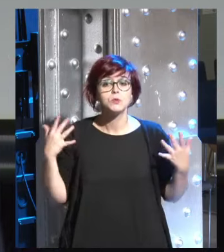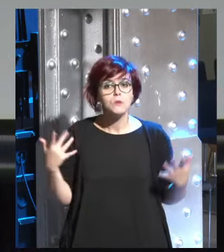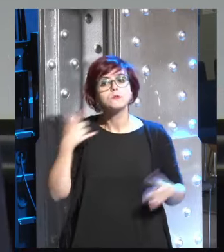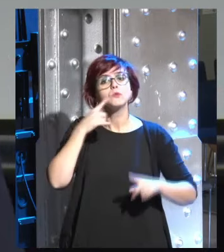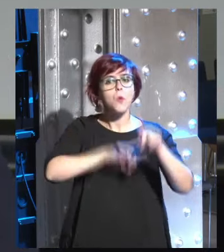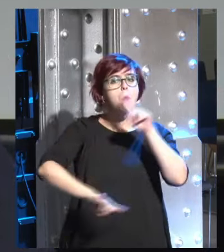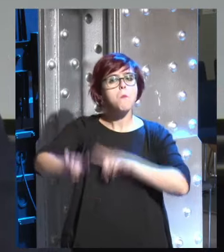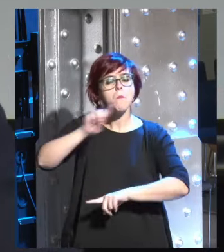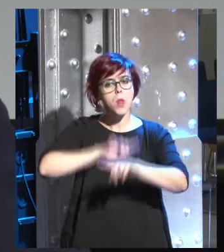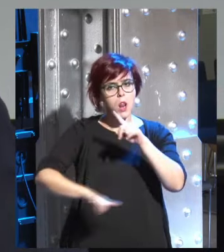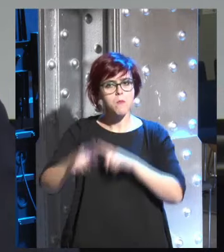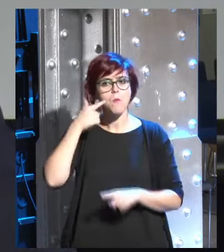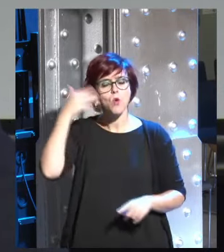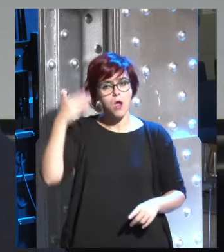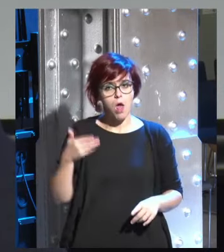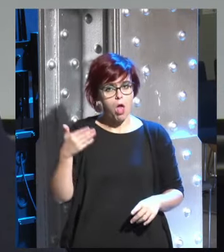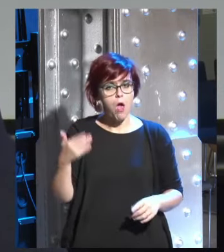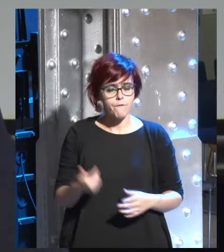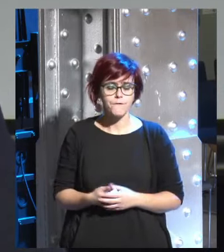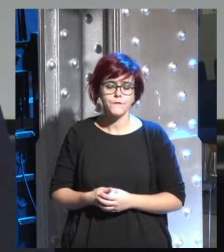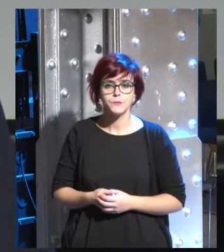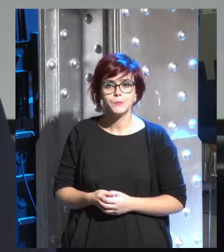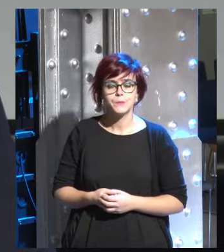este es un problema muy muy grande hoy en día